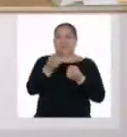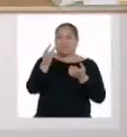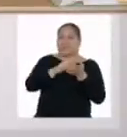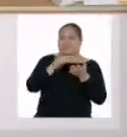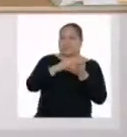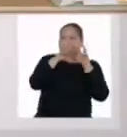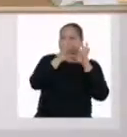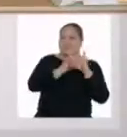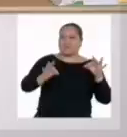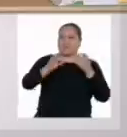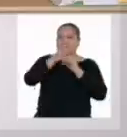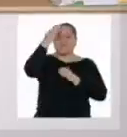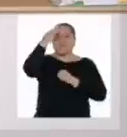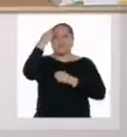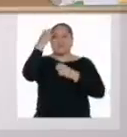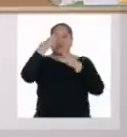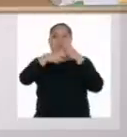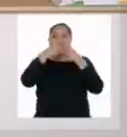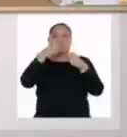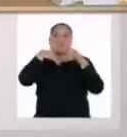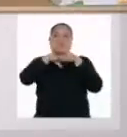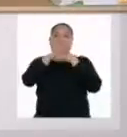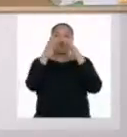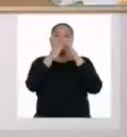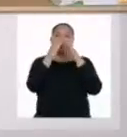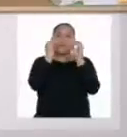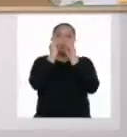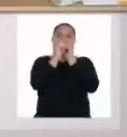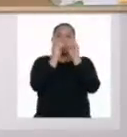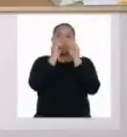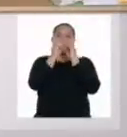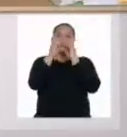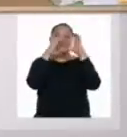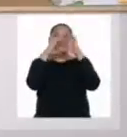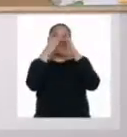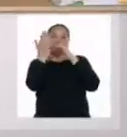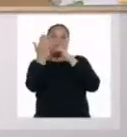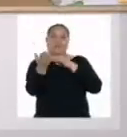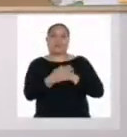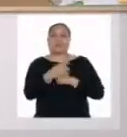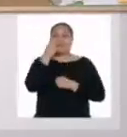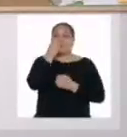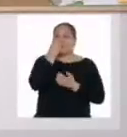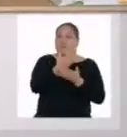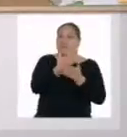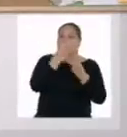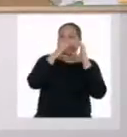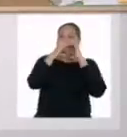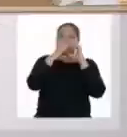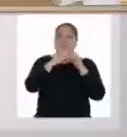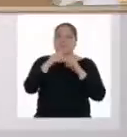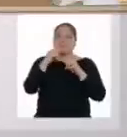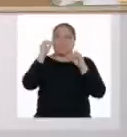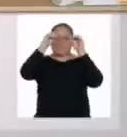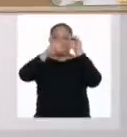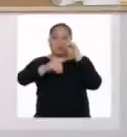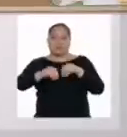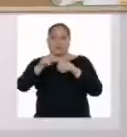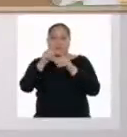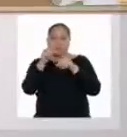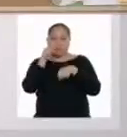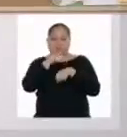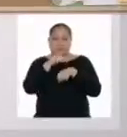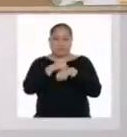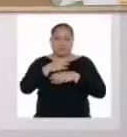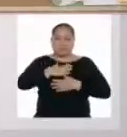importante aún es saber que los problemas en casa se resuelven con comunicación. Es bueno conversar y crear un espacio de